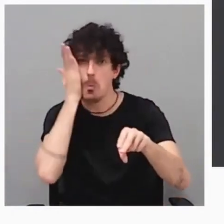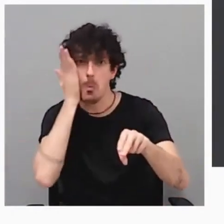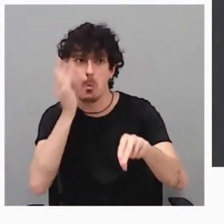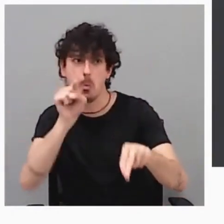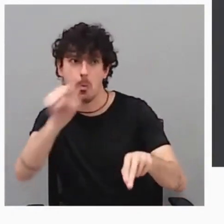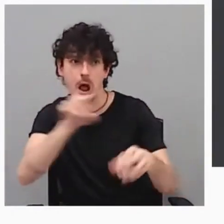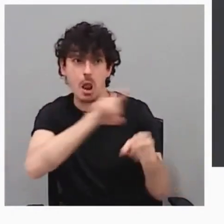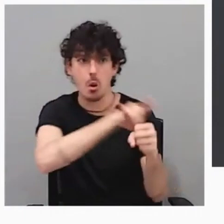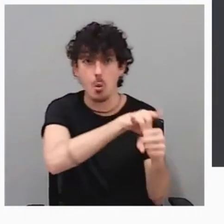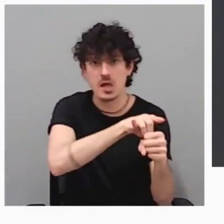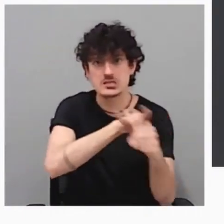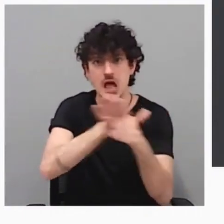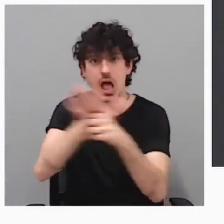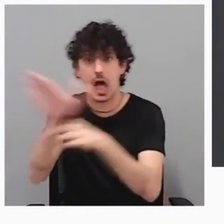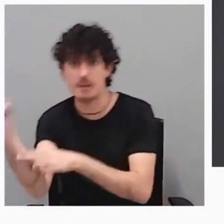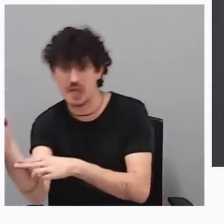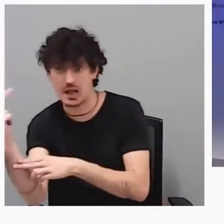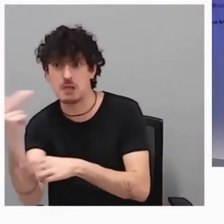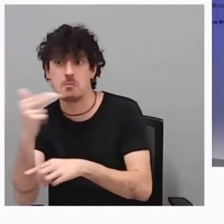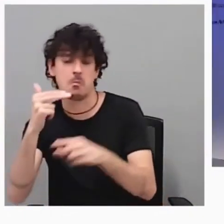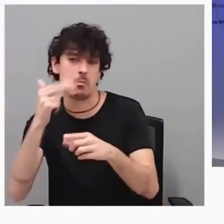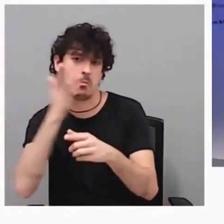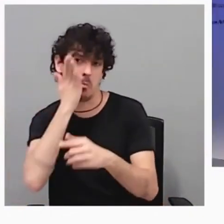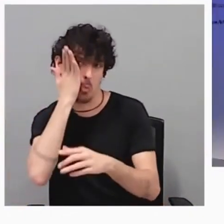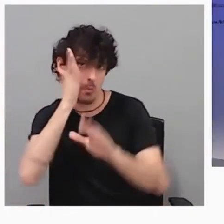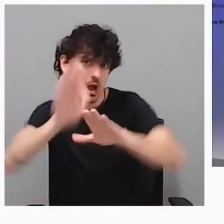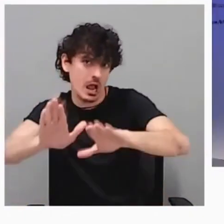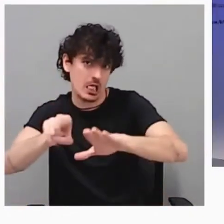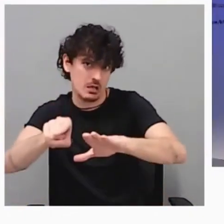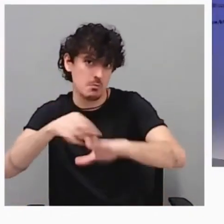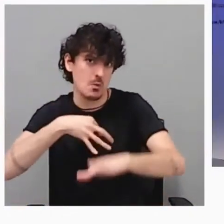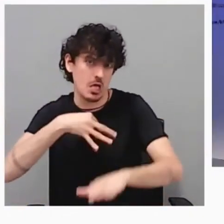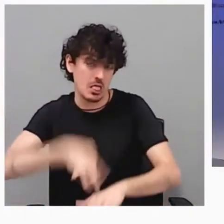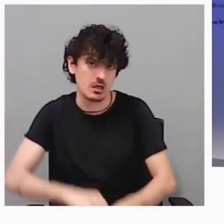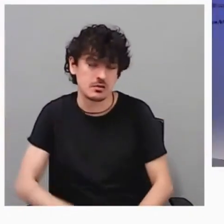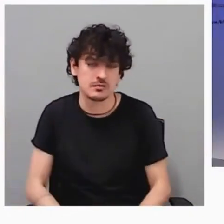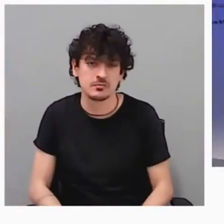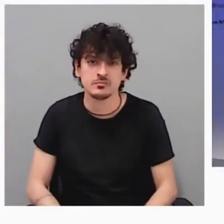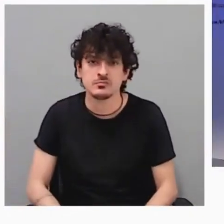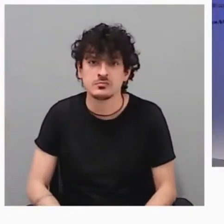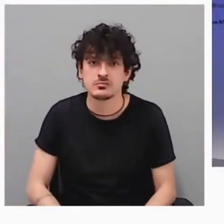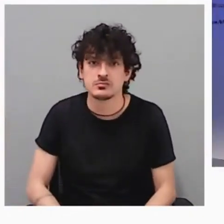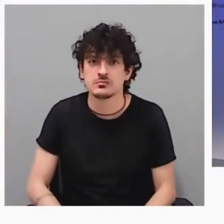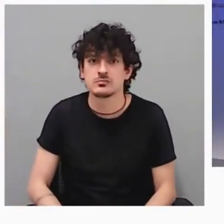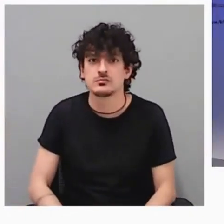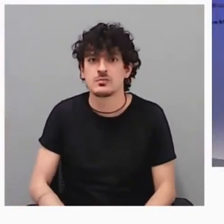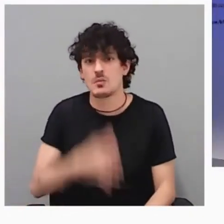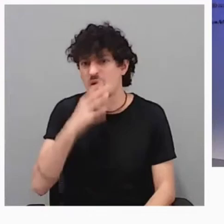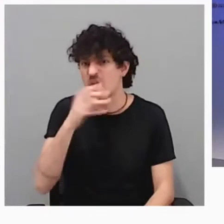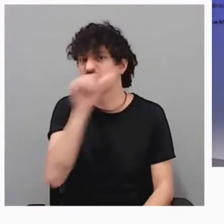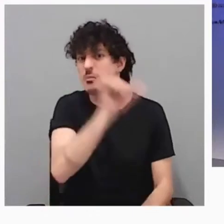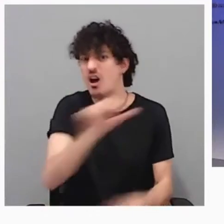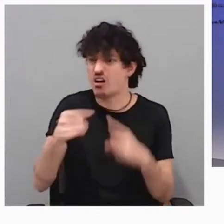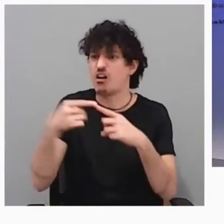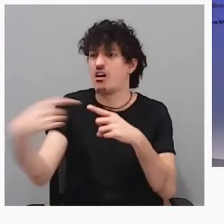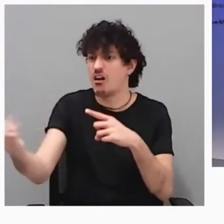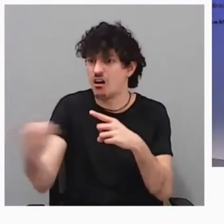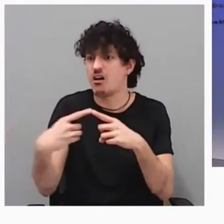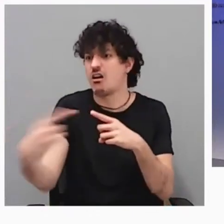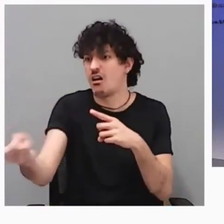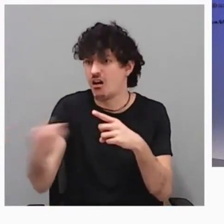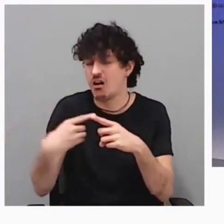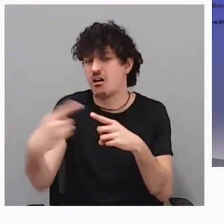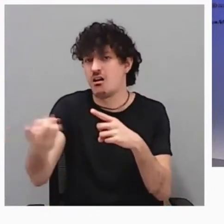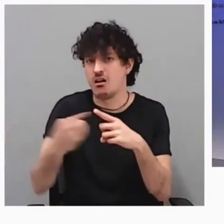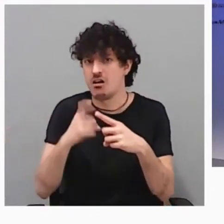lunes a viernes. Bien, porque sería difícil venir durante toda la semana o por sus necesidades educativas, pues conviene